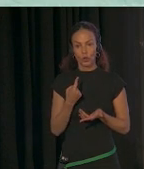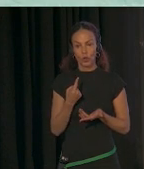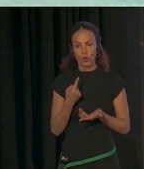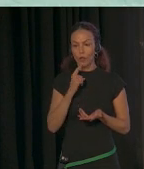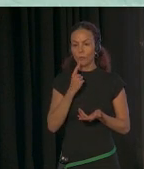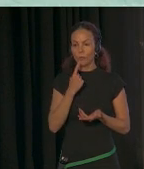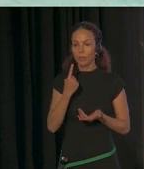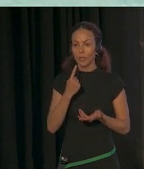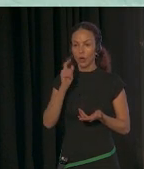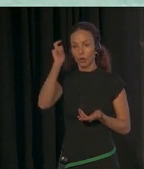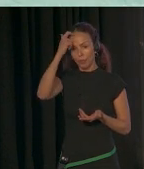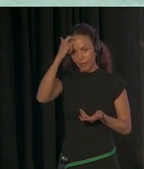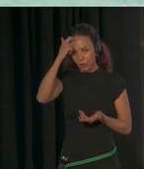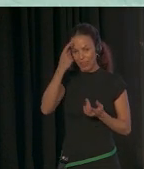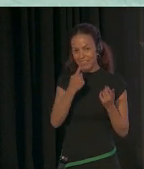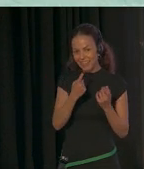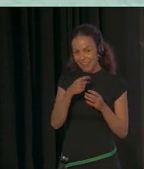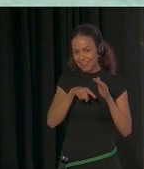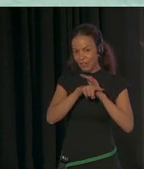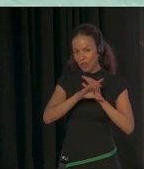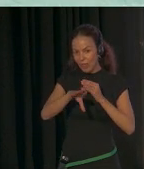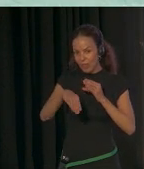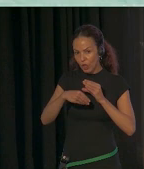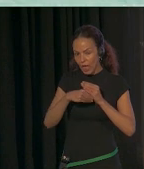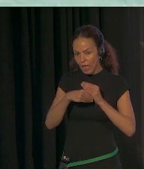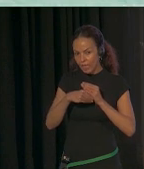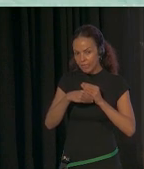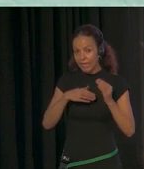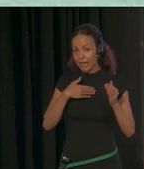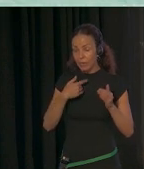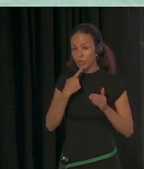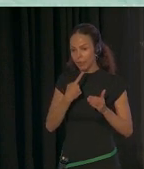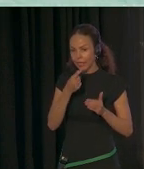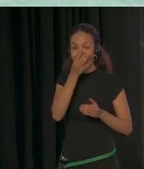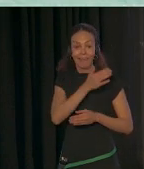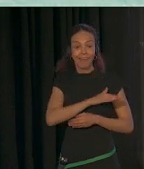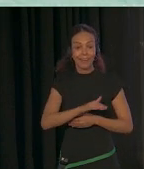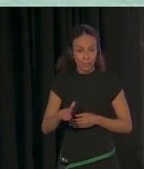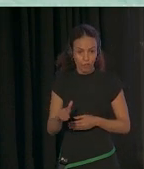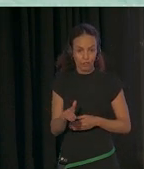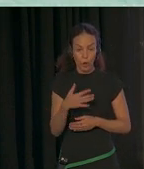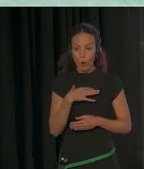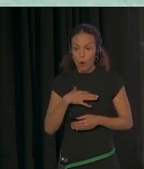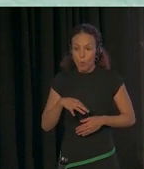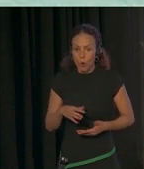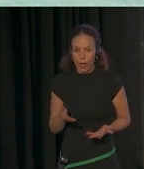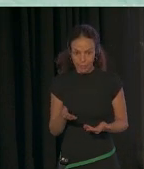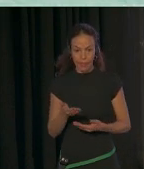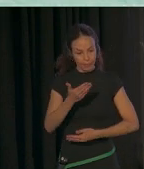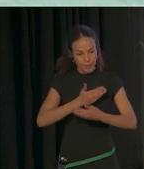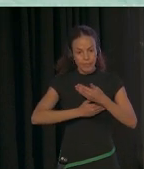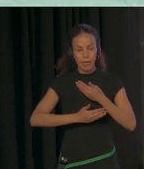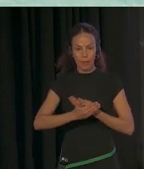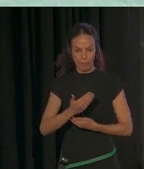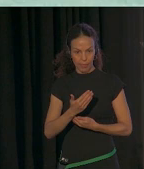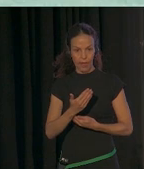con necesidades de desarrollo adicionales y con ello queremos decir niños que puede ser que tengan una discapacidad